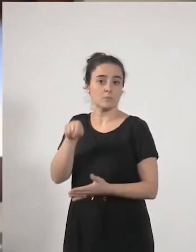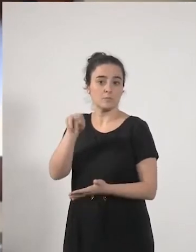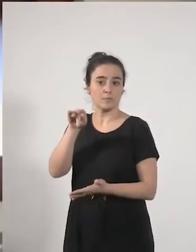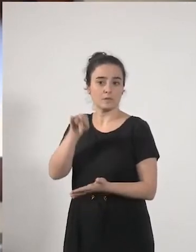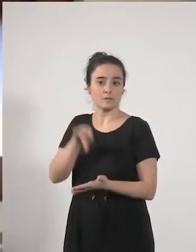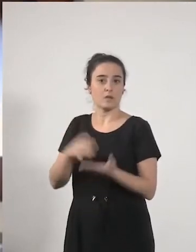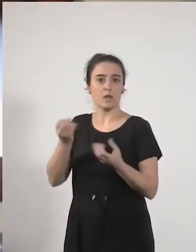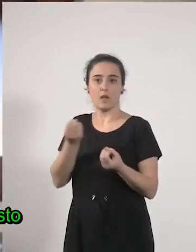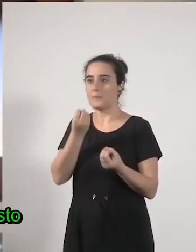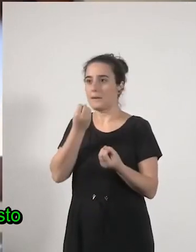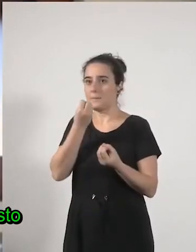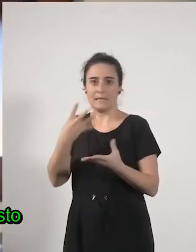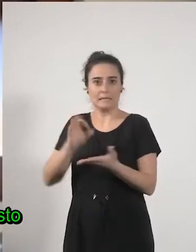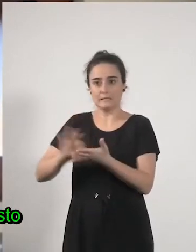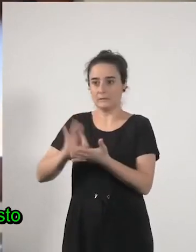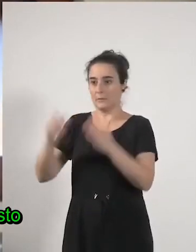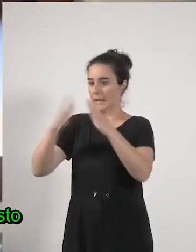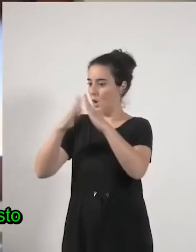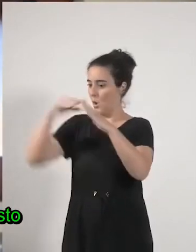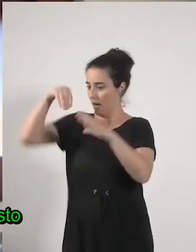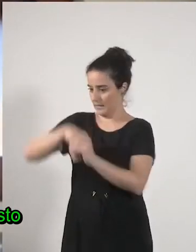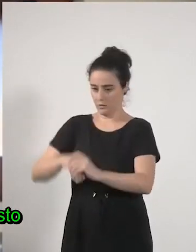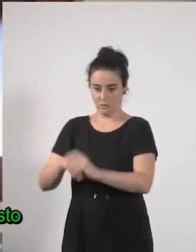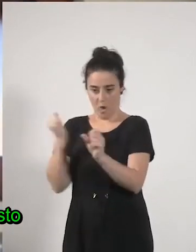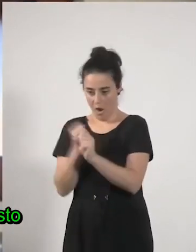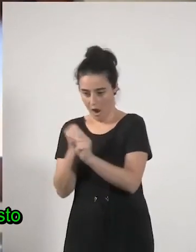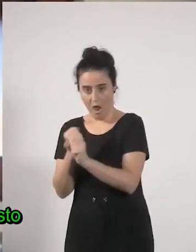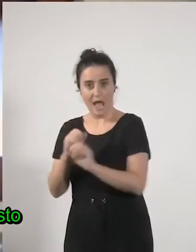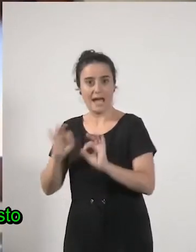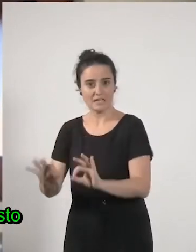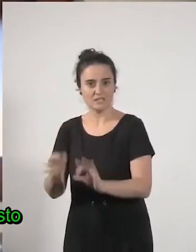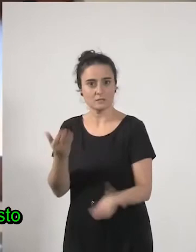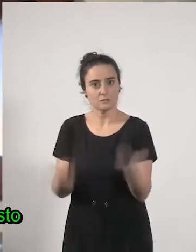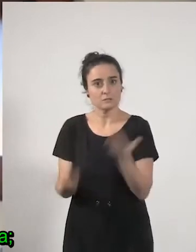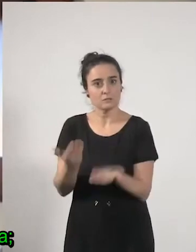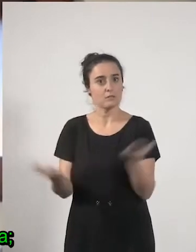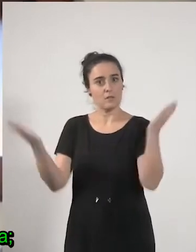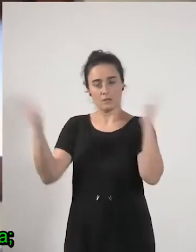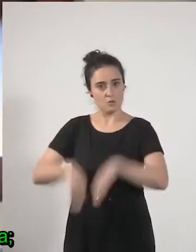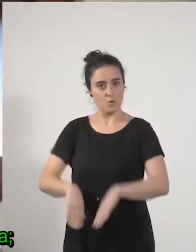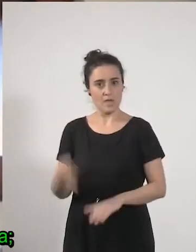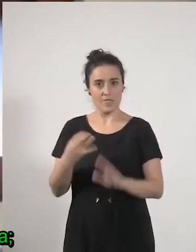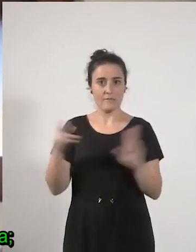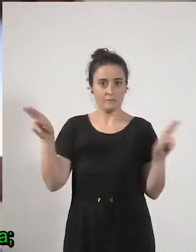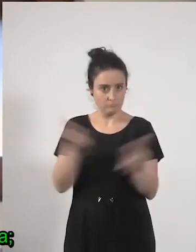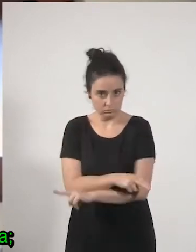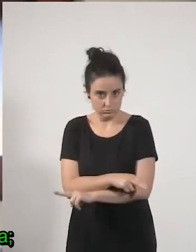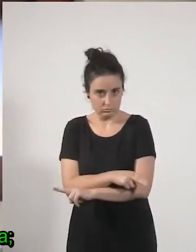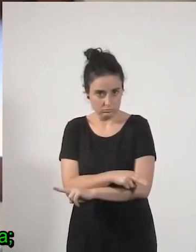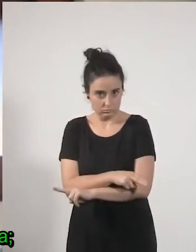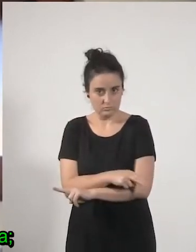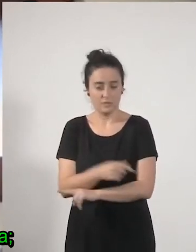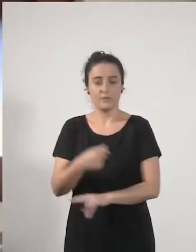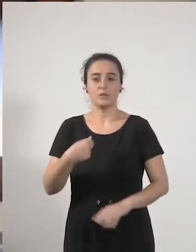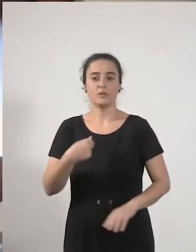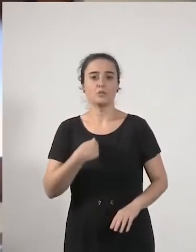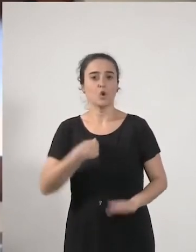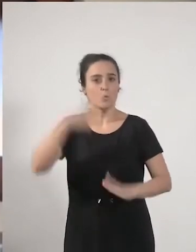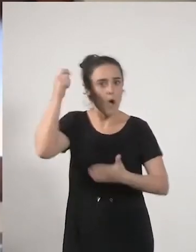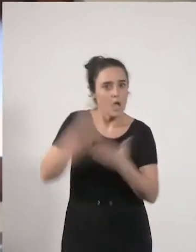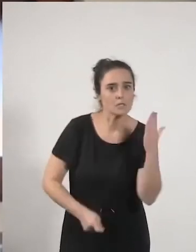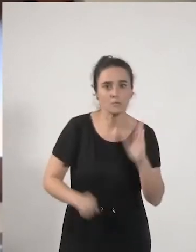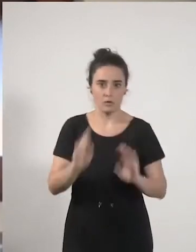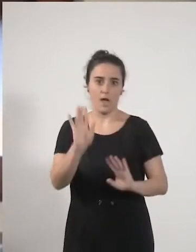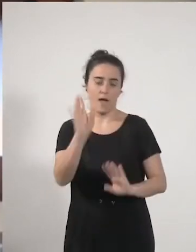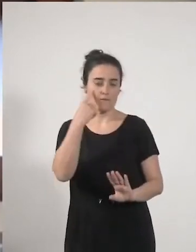servicios para el hogar o sea esto es completamente injusto y hay que eliminarlo pero hay que eliminarlo cuidado yo no soy extremista o sea